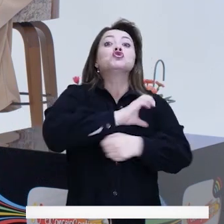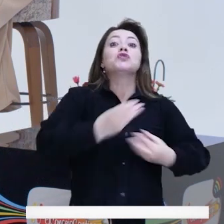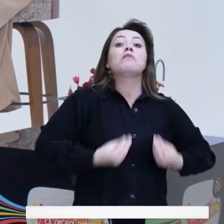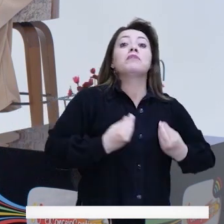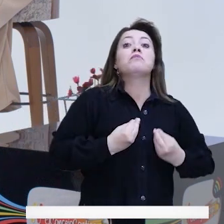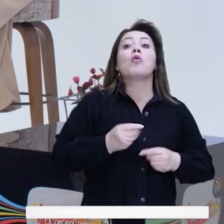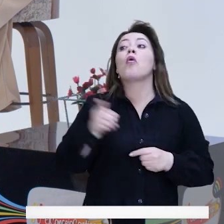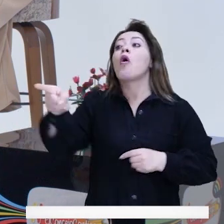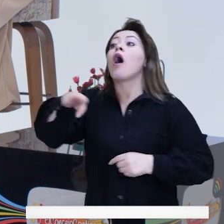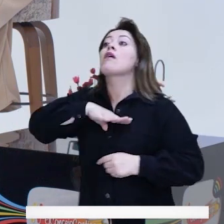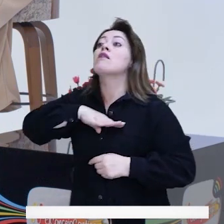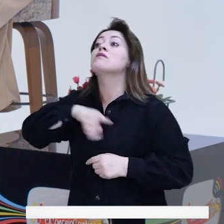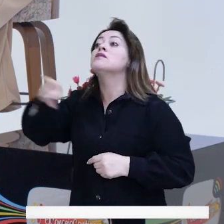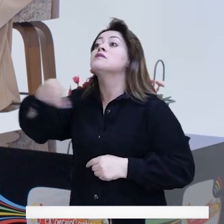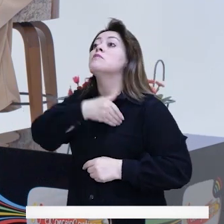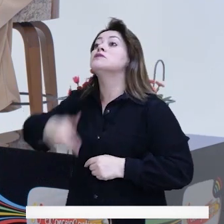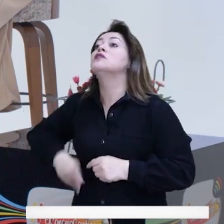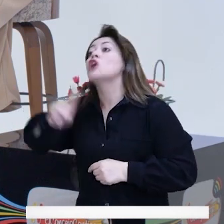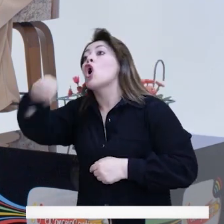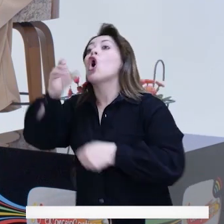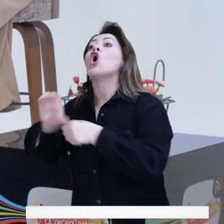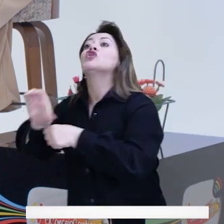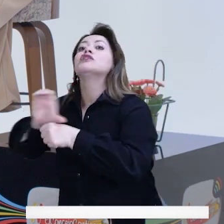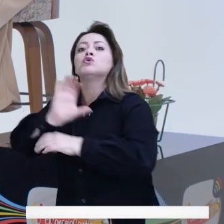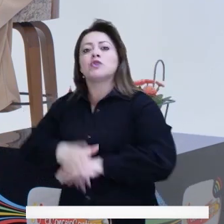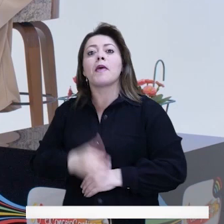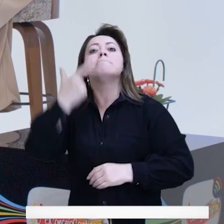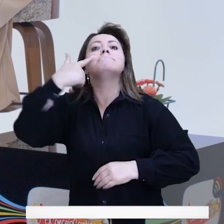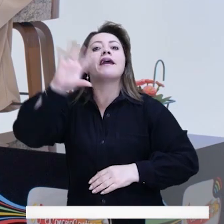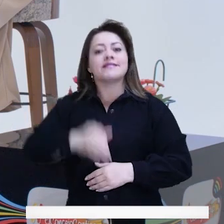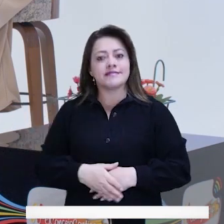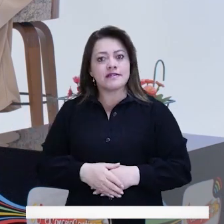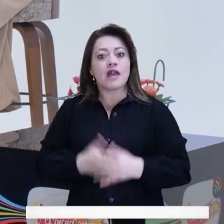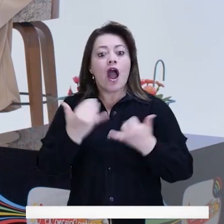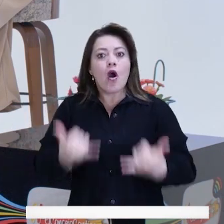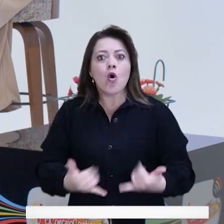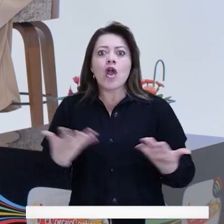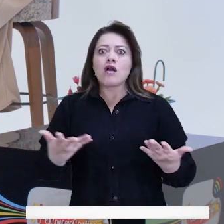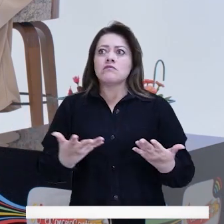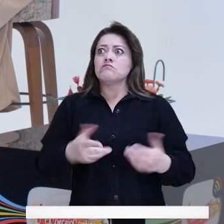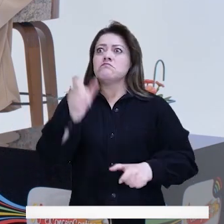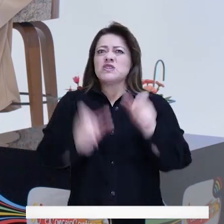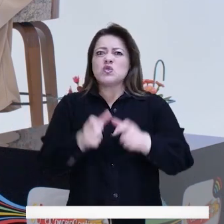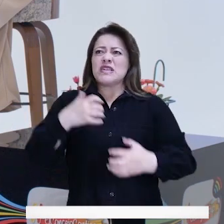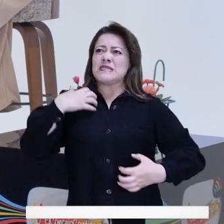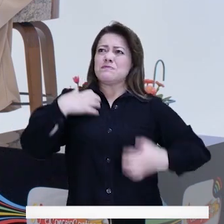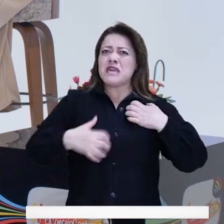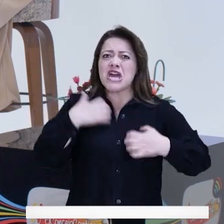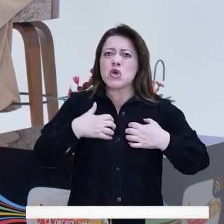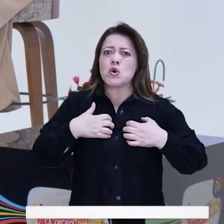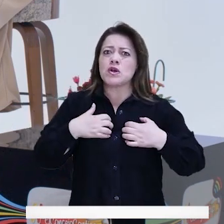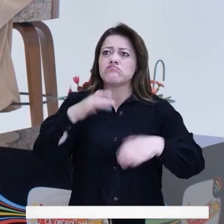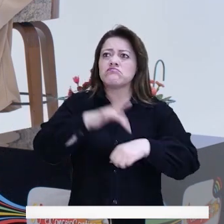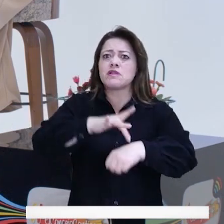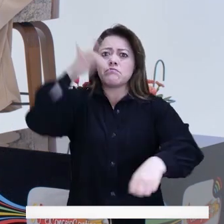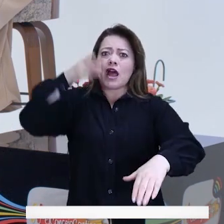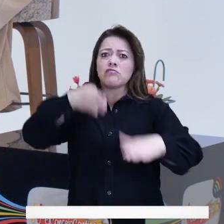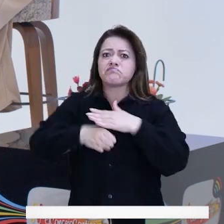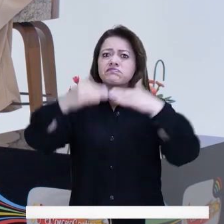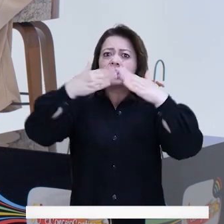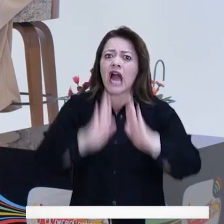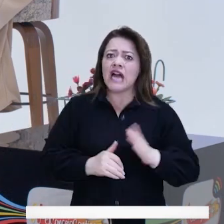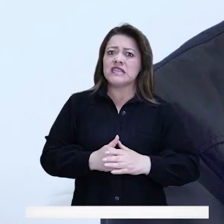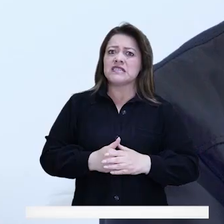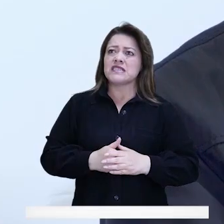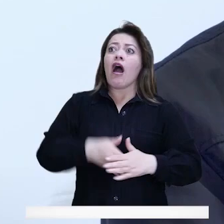vivo en otra donde atracan, donde la ciudad se está pagando temprano, donde nos estamos encerrando y eso afecta la reactivación económica, eso